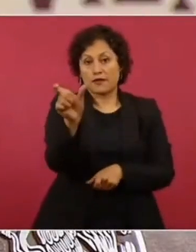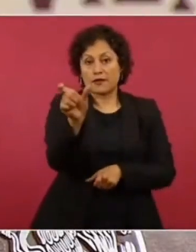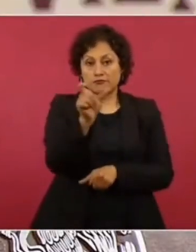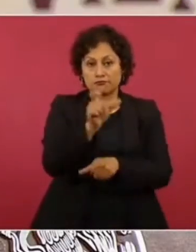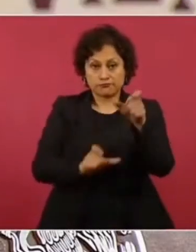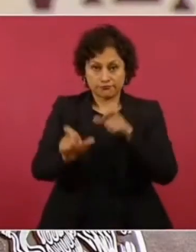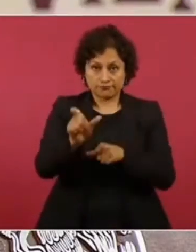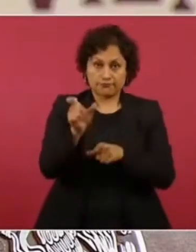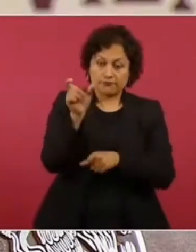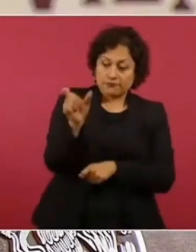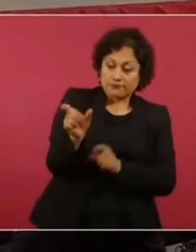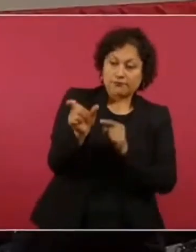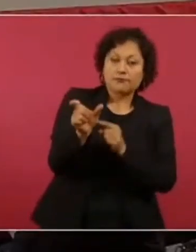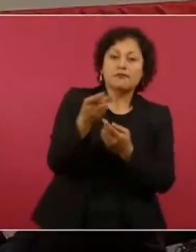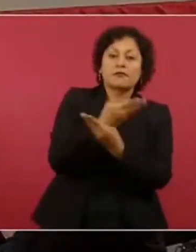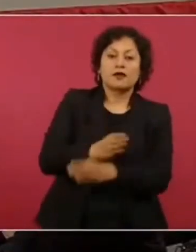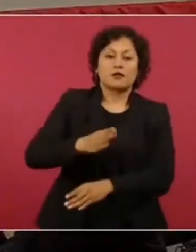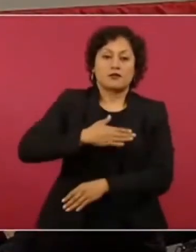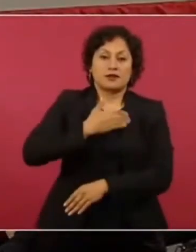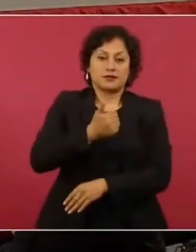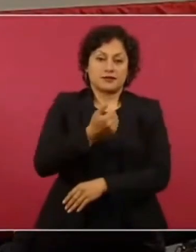del Banco del Bienestar. Muchísimas gracias.